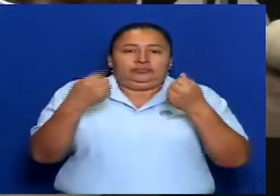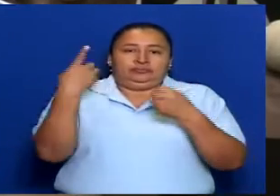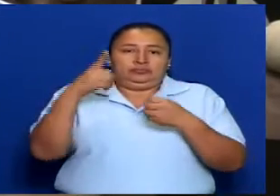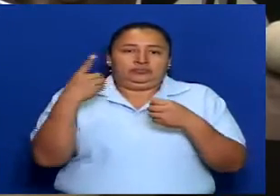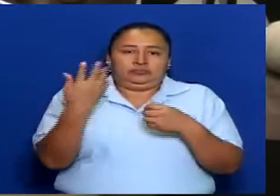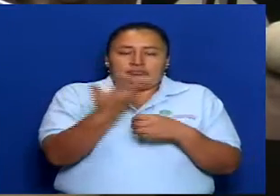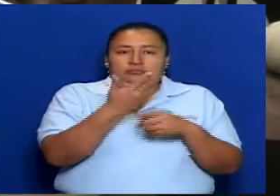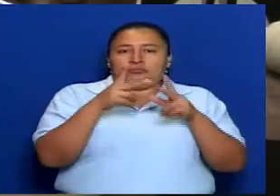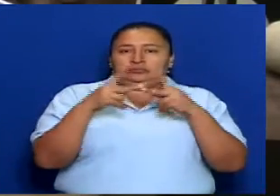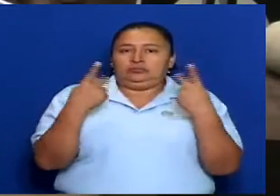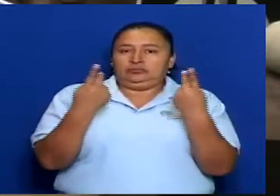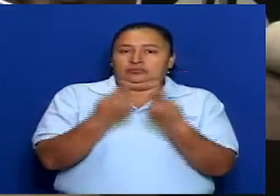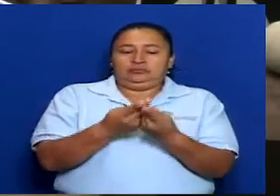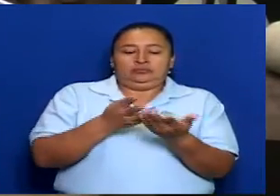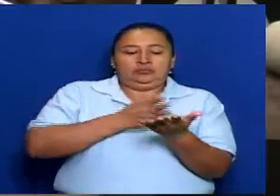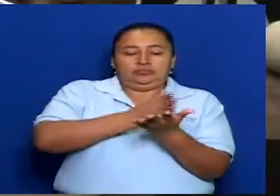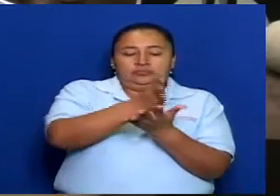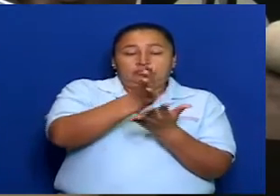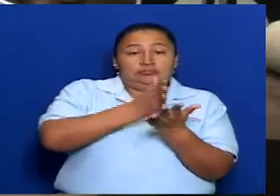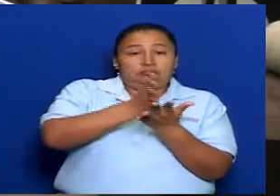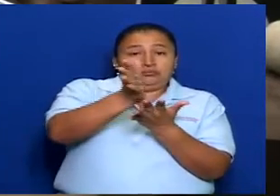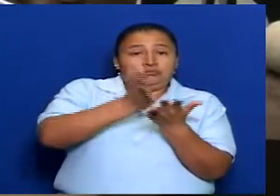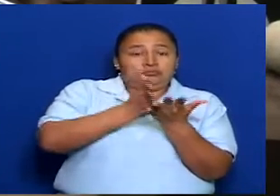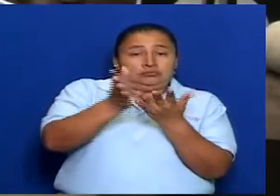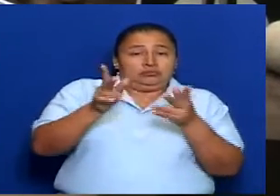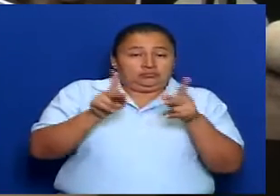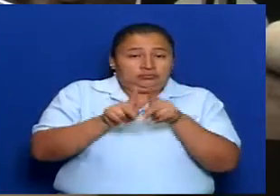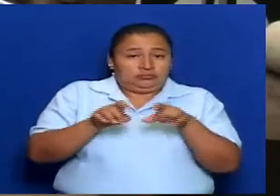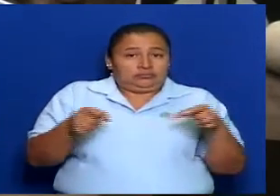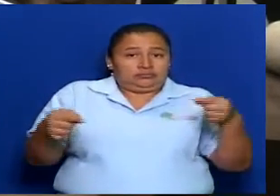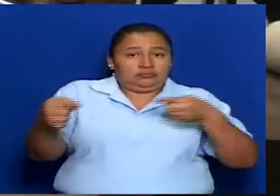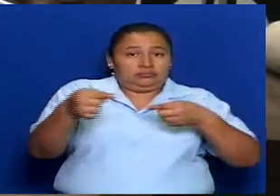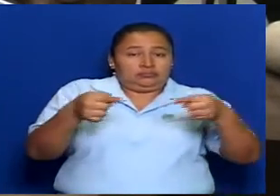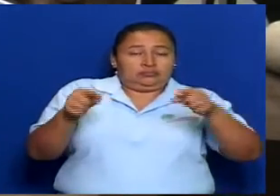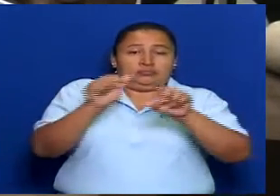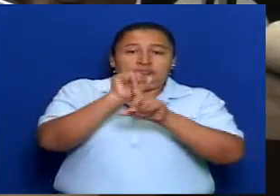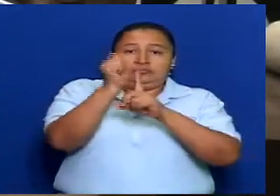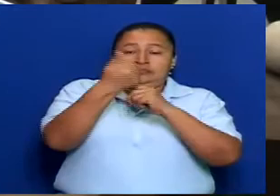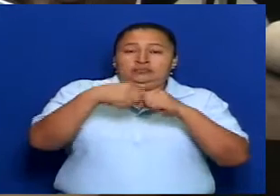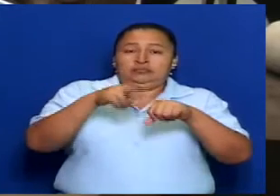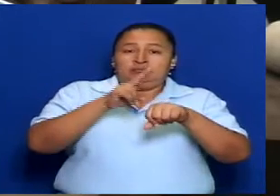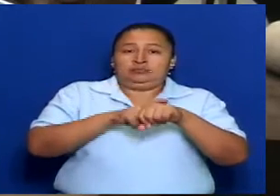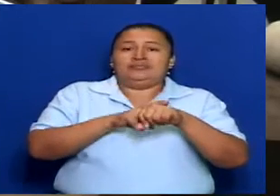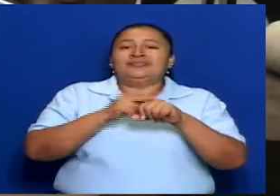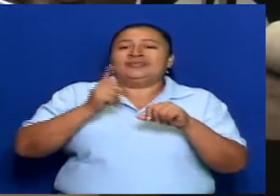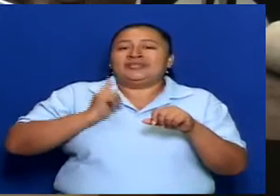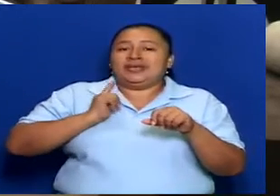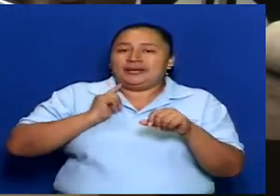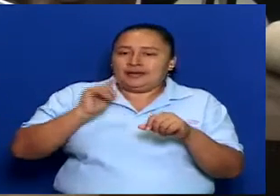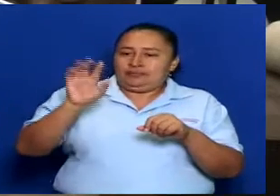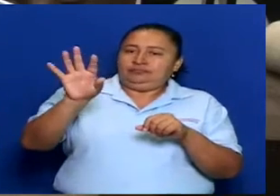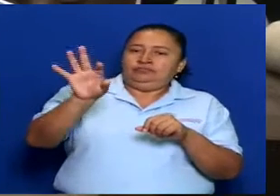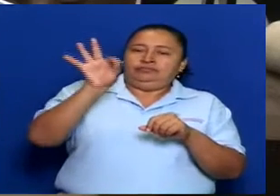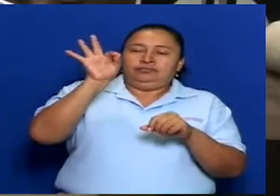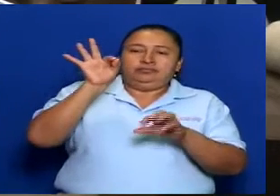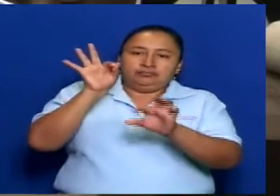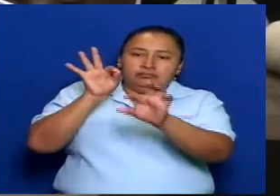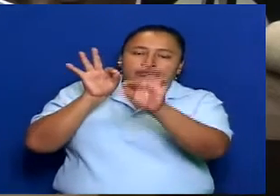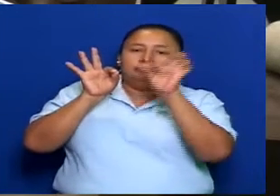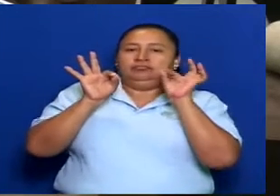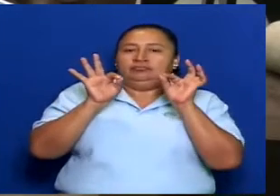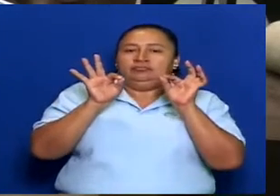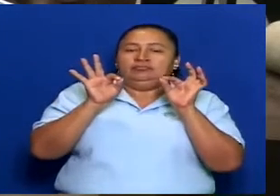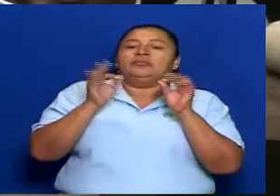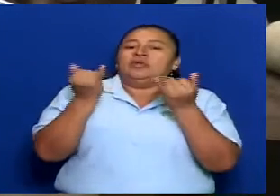pueblos. Las líneas estratégicas, el plan estratégico de la Asamblea Nacional retoma, retoma